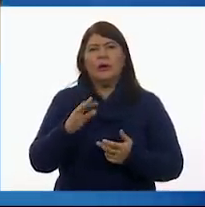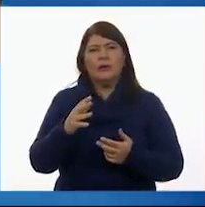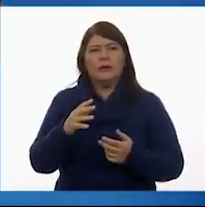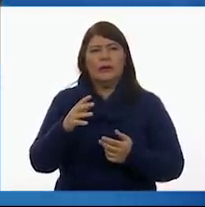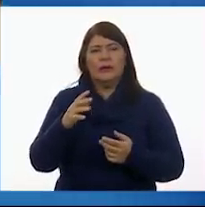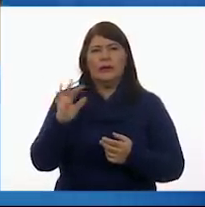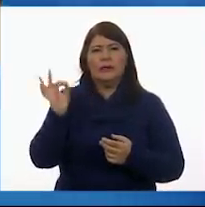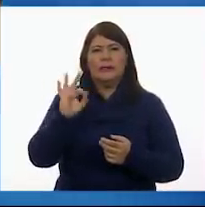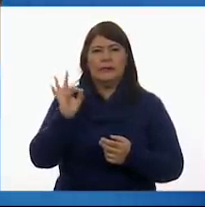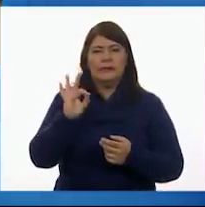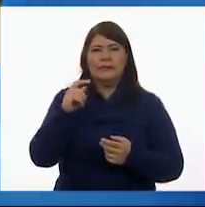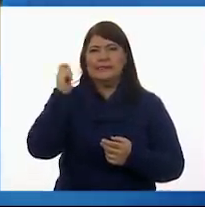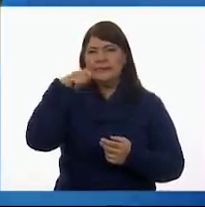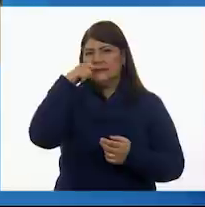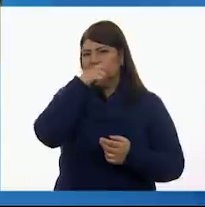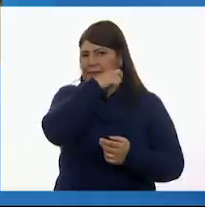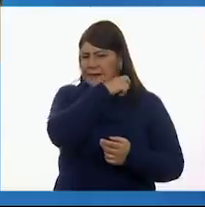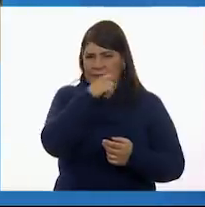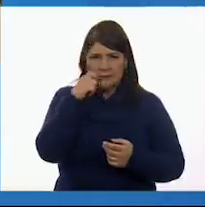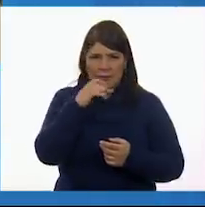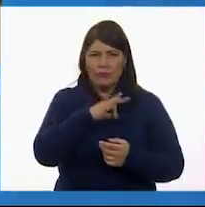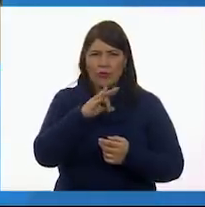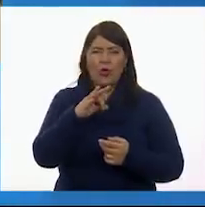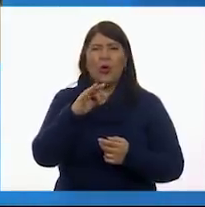Puede ser un cepillo de dientes también.